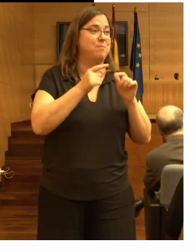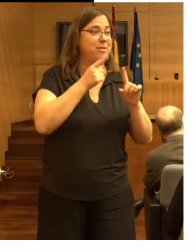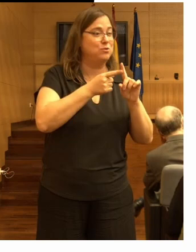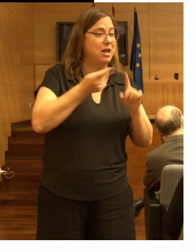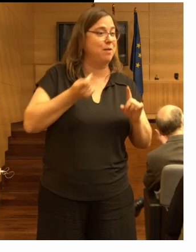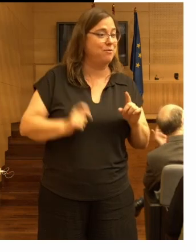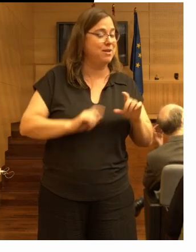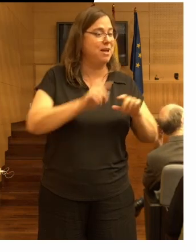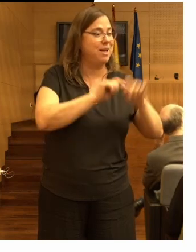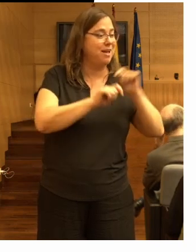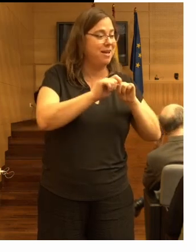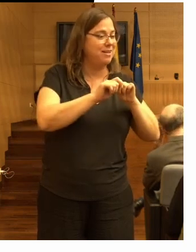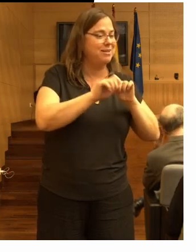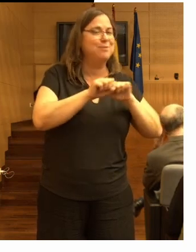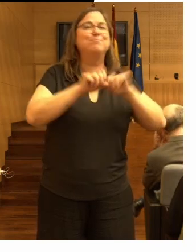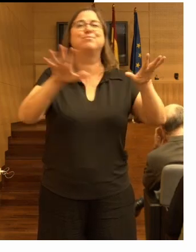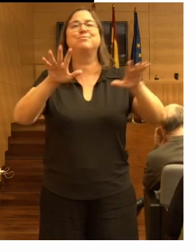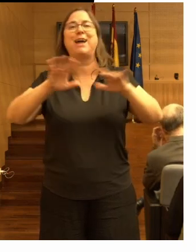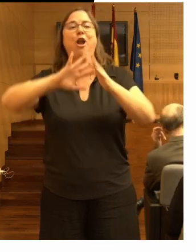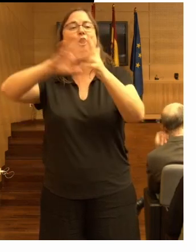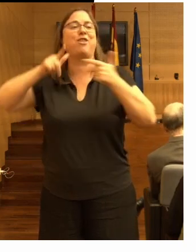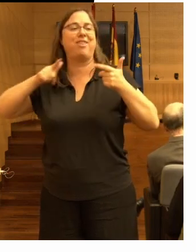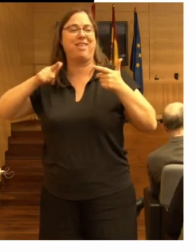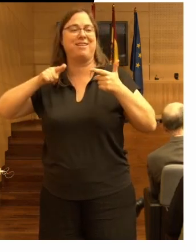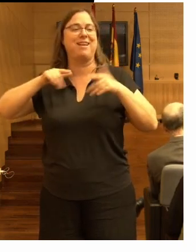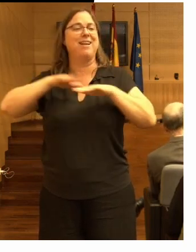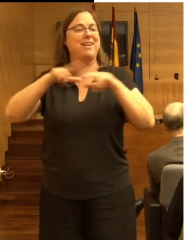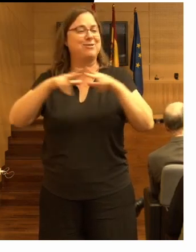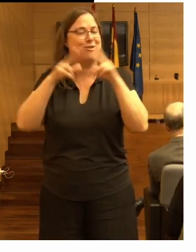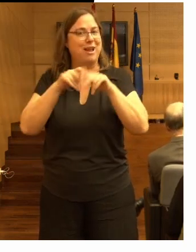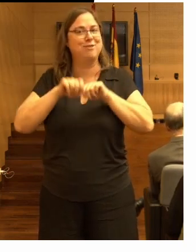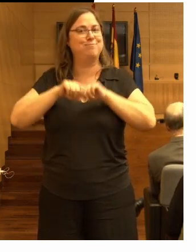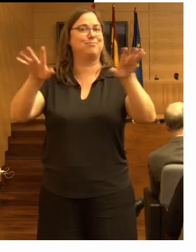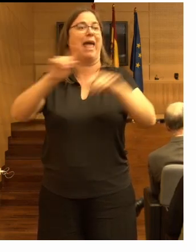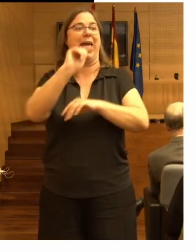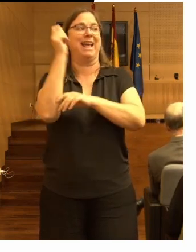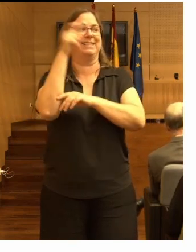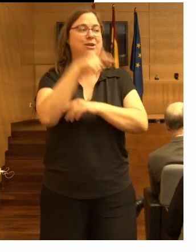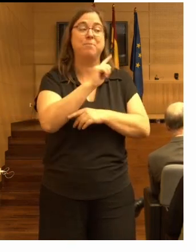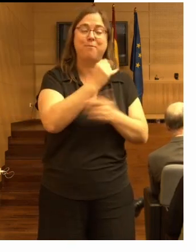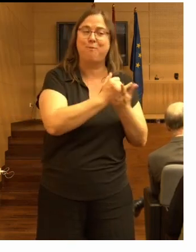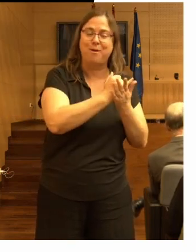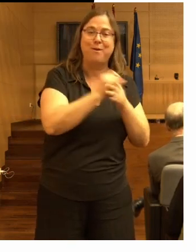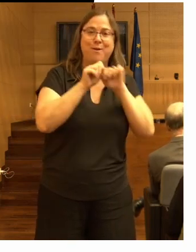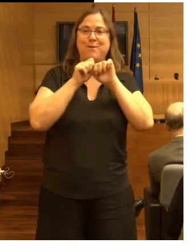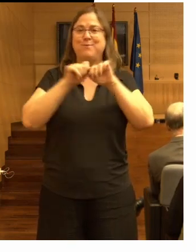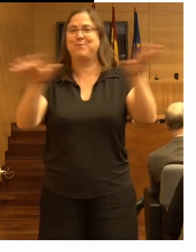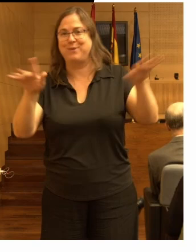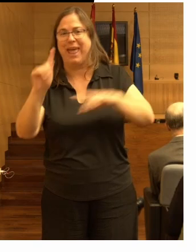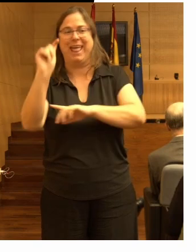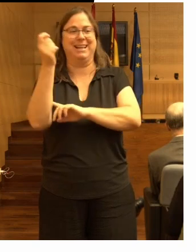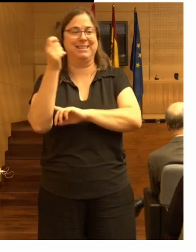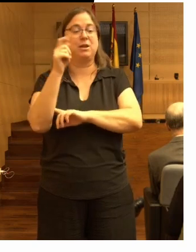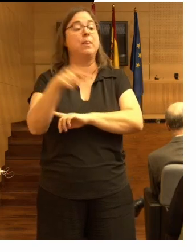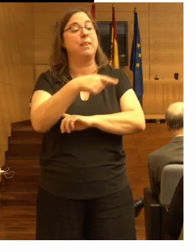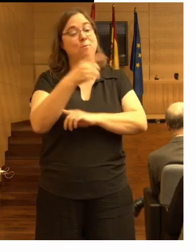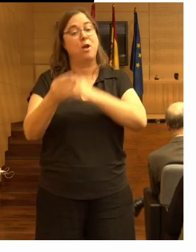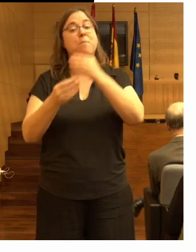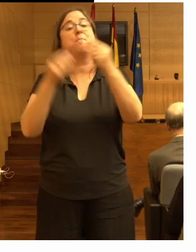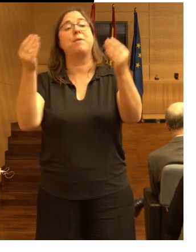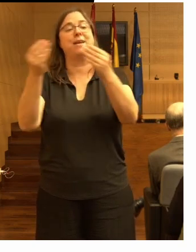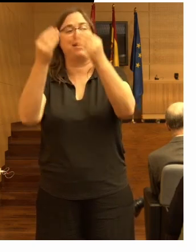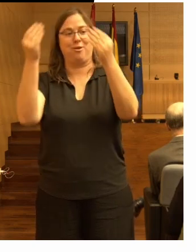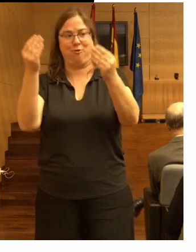profesionales esto sale en las noticias y en las redes sociales se muestra el éxito se divulga y acaba mejorando la